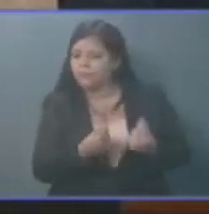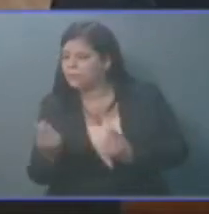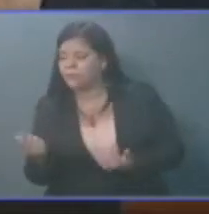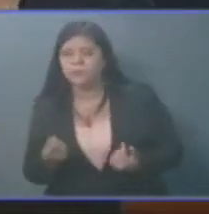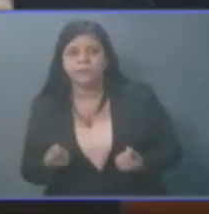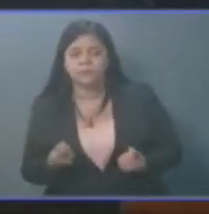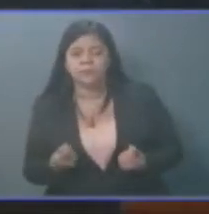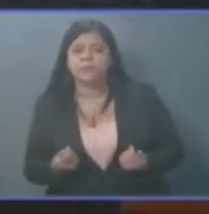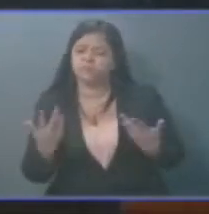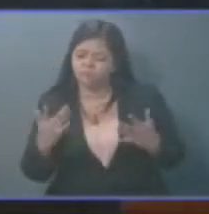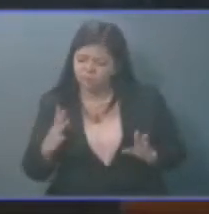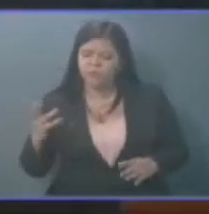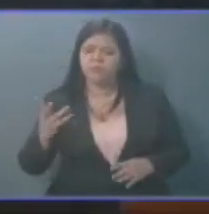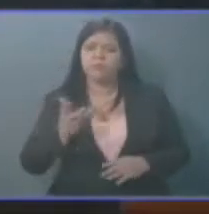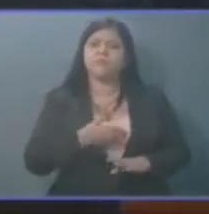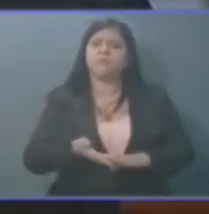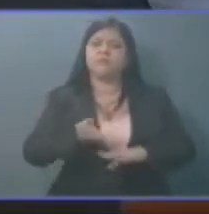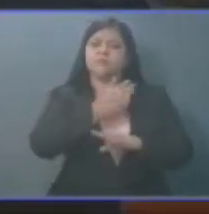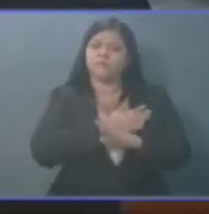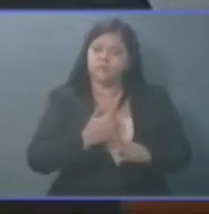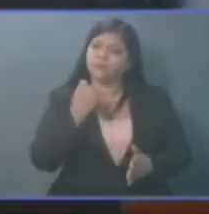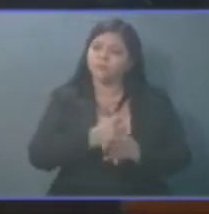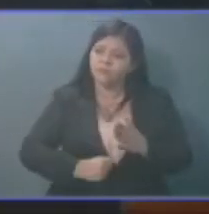hemos hecho esfuerzos enormes,